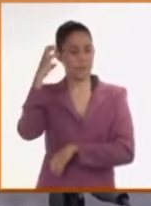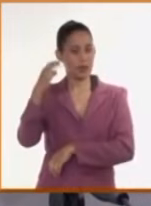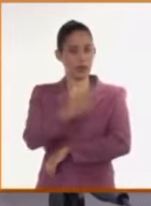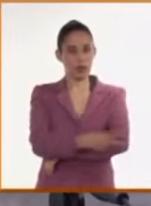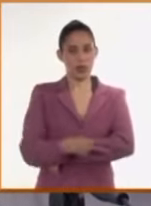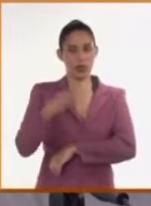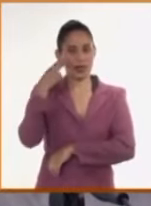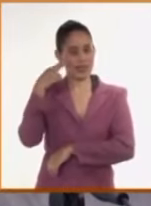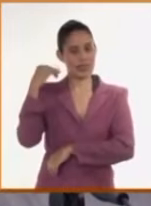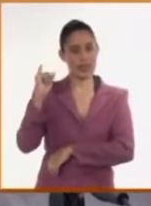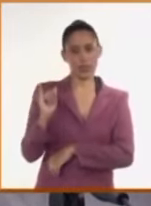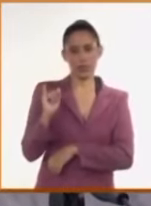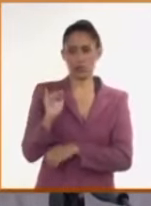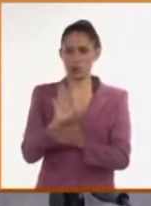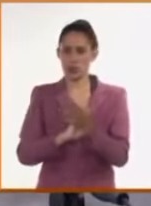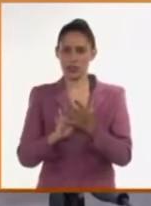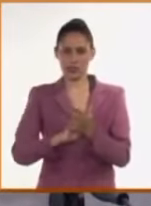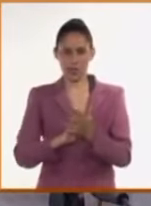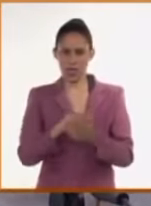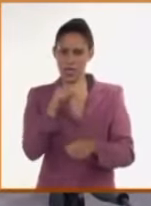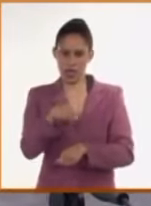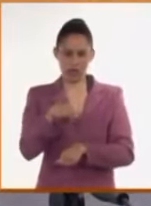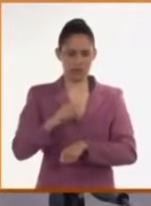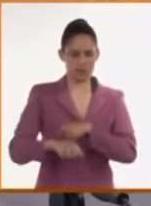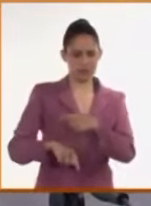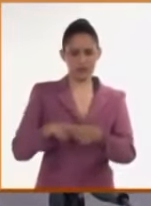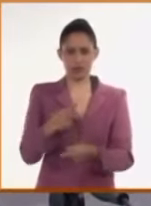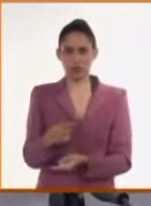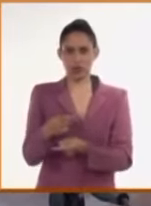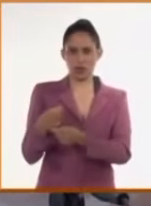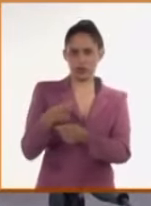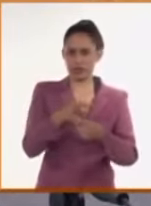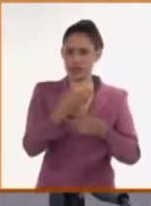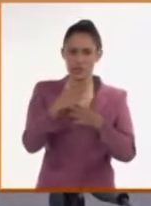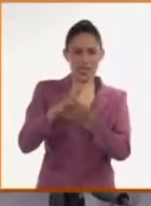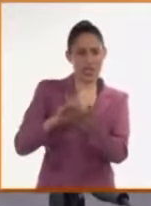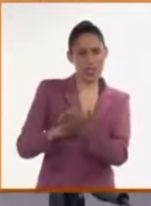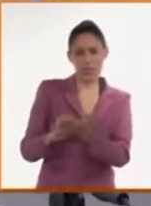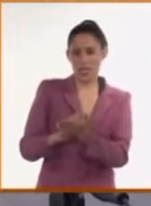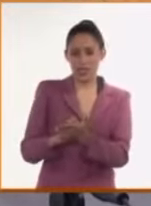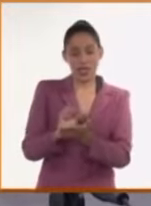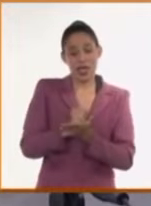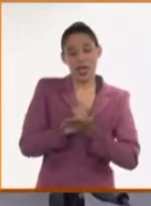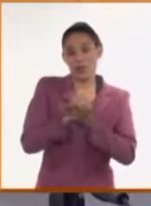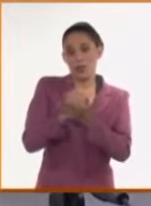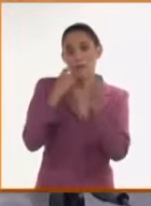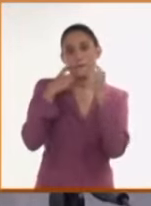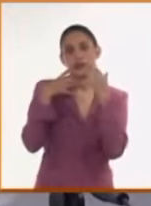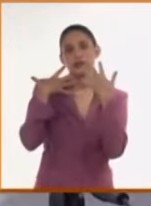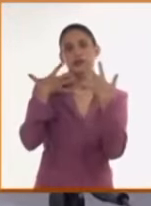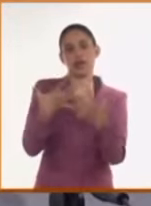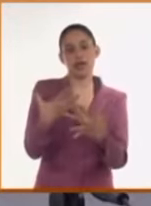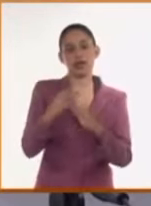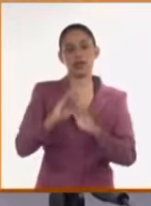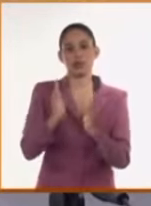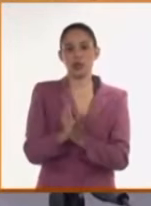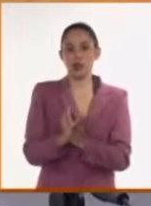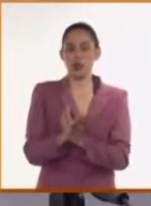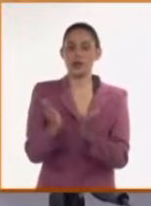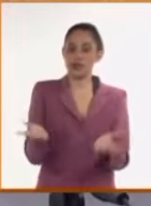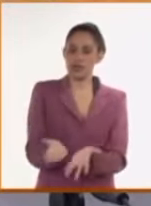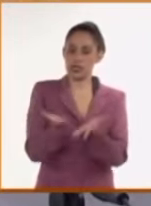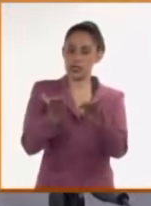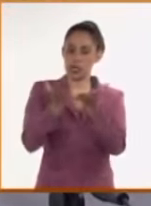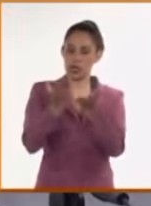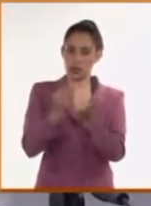necesita intervenciones militares en invasiones, lo que necesita es asistencia para el desarrollo, cooperación para el desarrollo